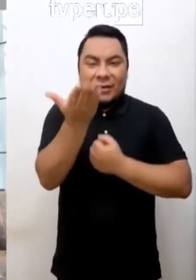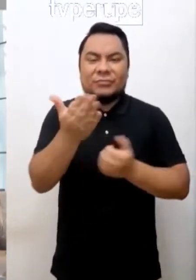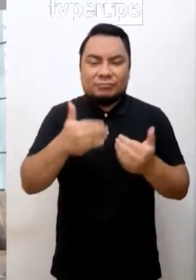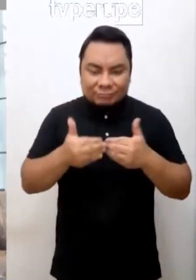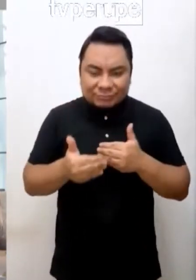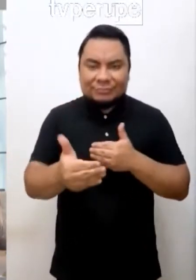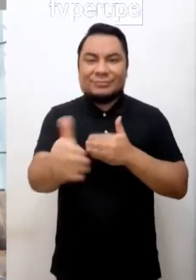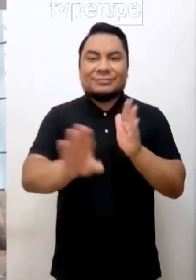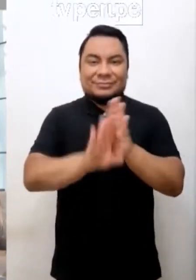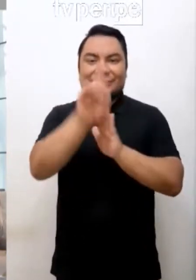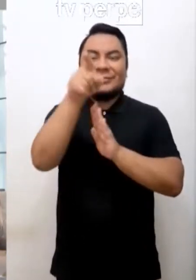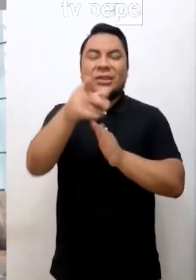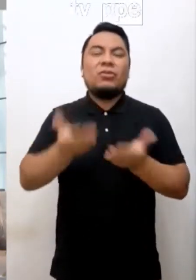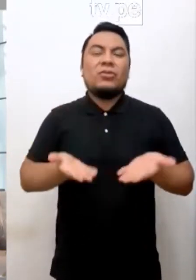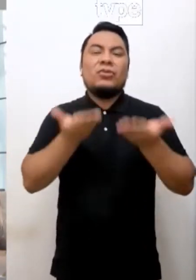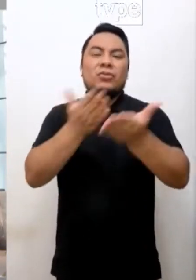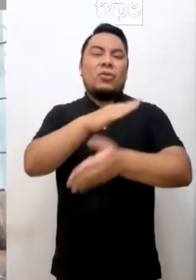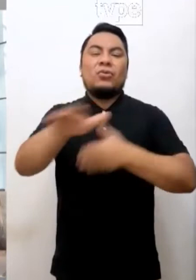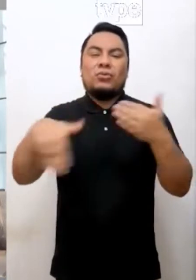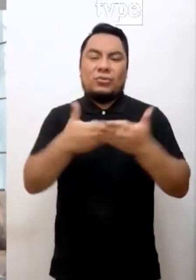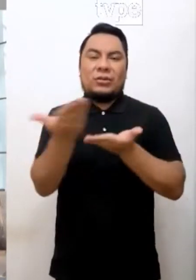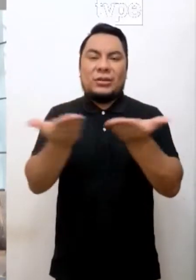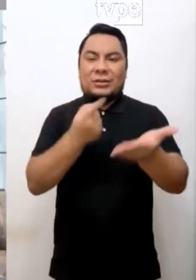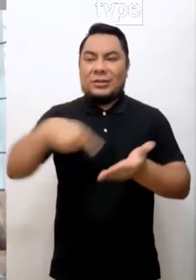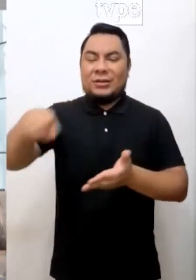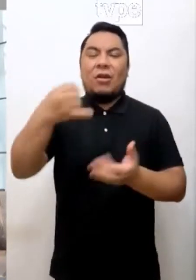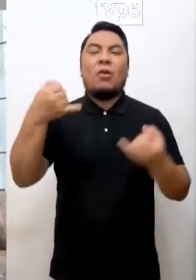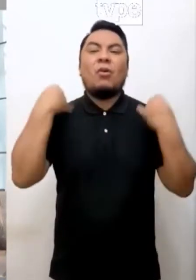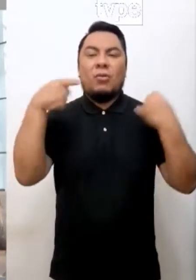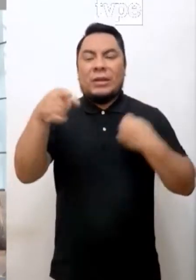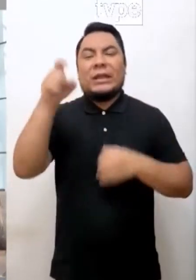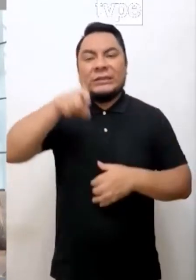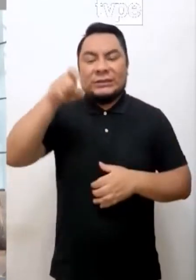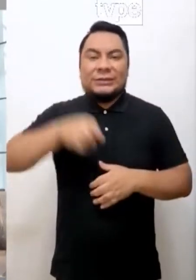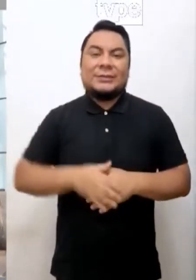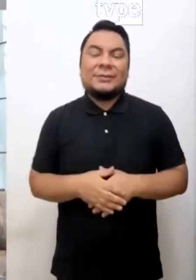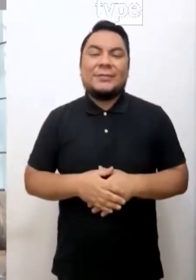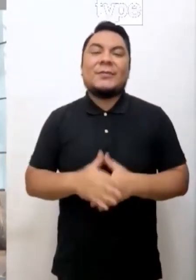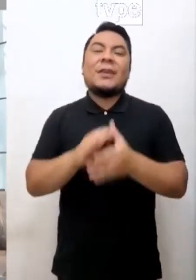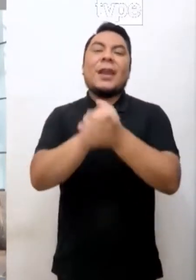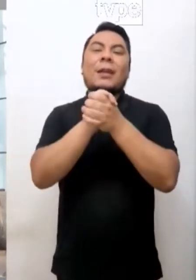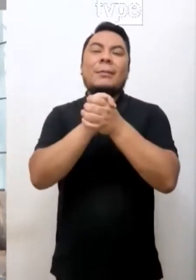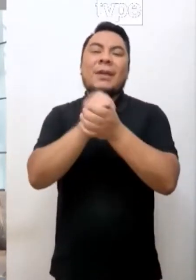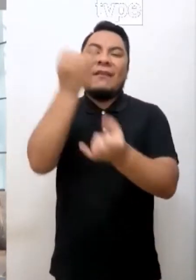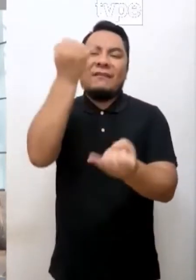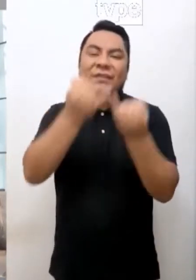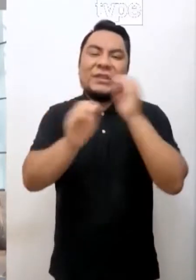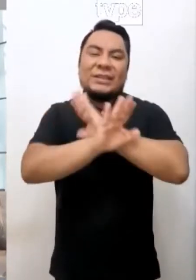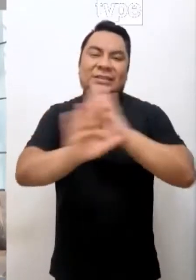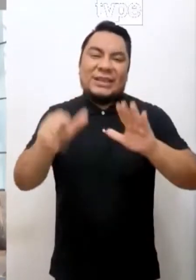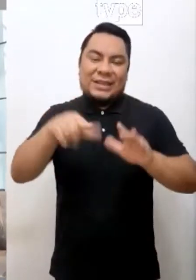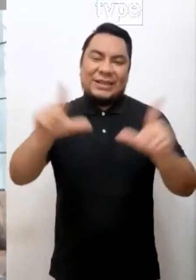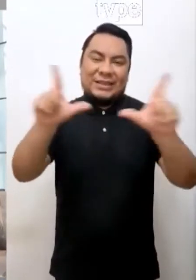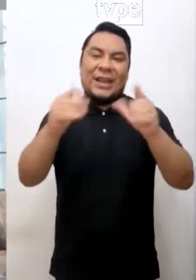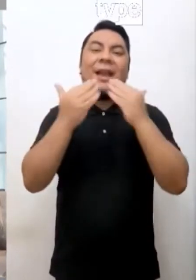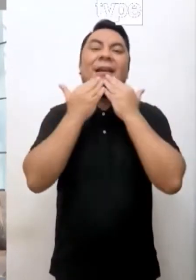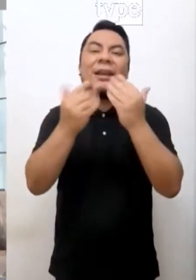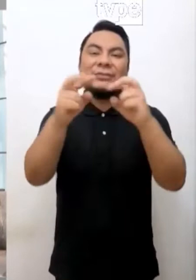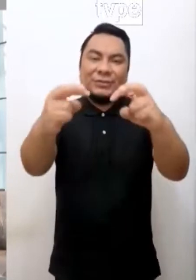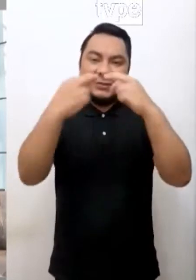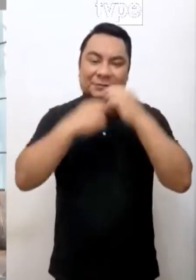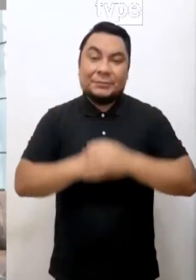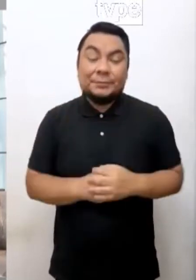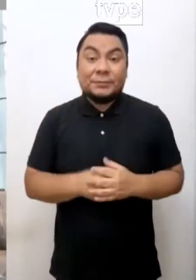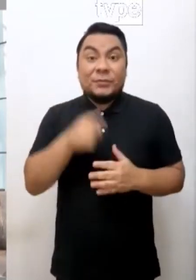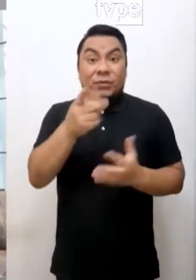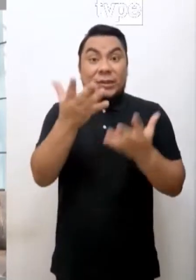grande y sigan adelante brindando todo esto a los jóvenes que lo necesitan. Amigos, ya estamos finalizando el programa. Gracias